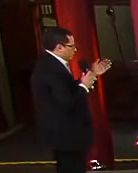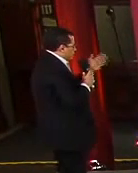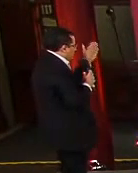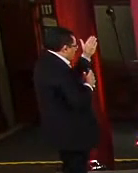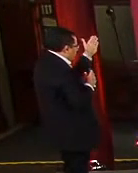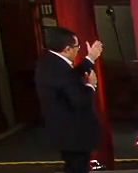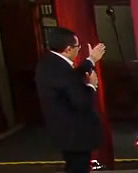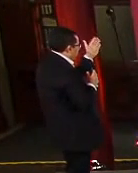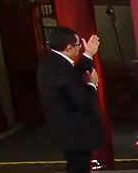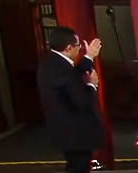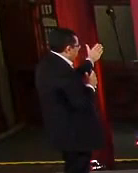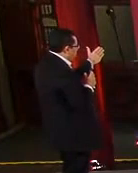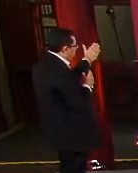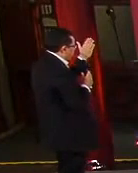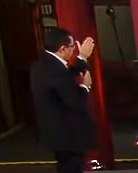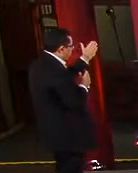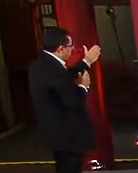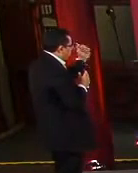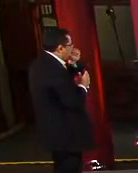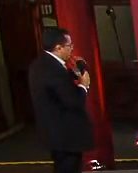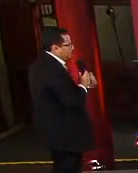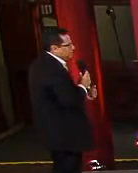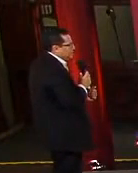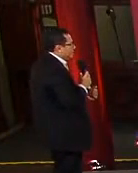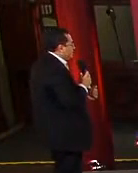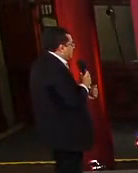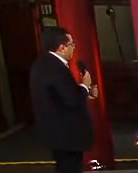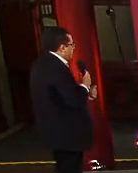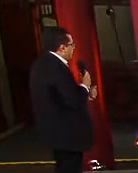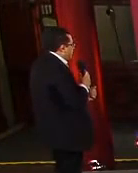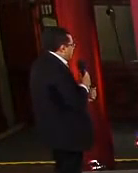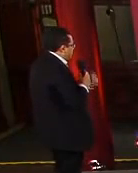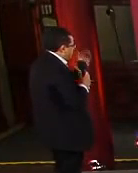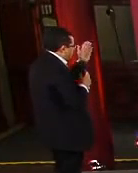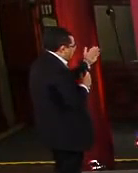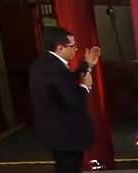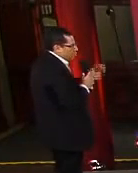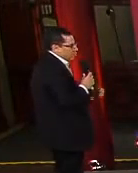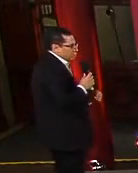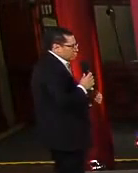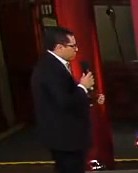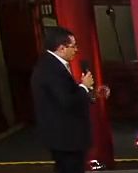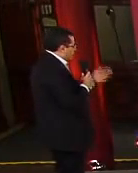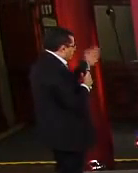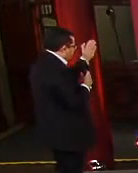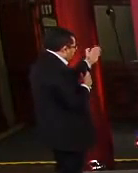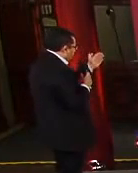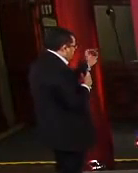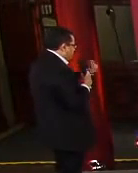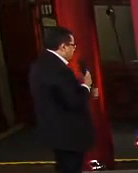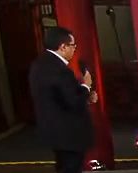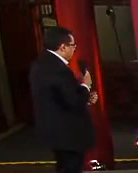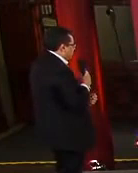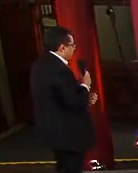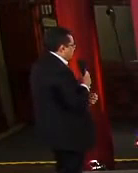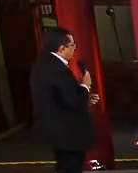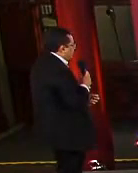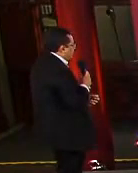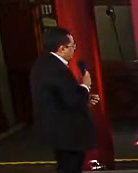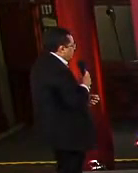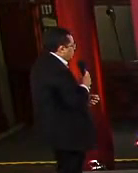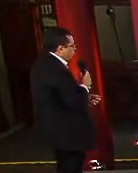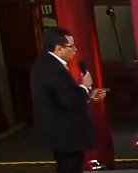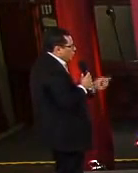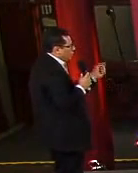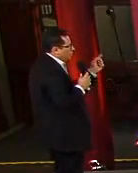menor, pero también presentes el tabaquismo, los problemas renales, la enfermedad pulmonar obstructiva crónica y las demás que ustedes ven